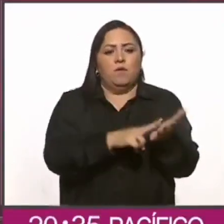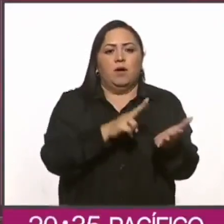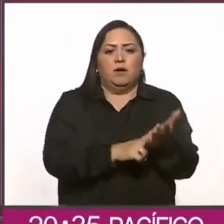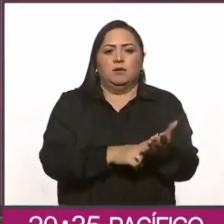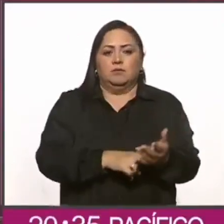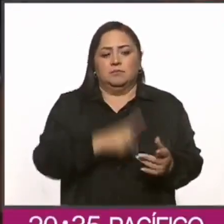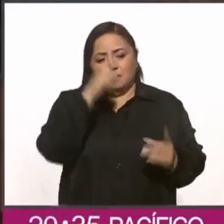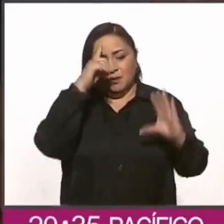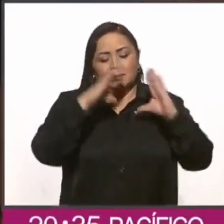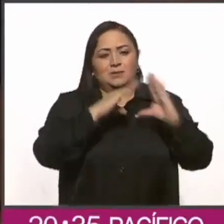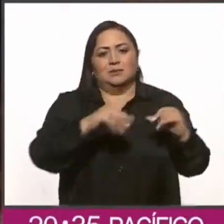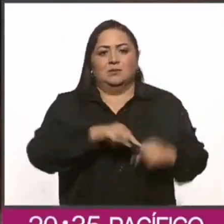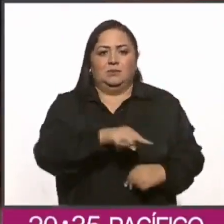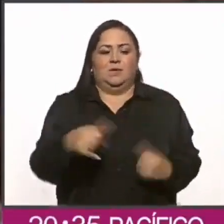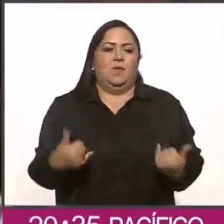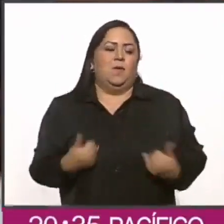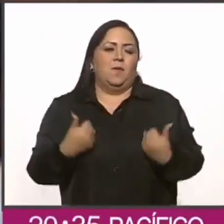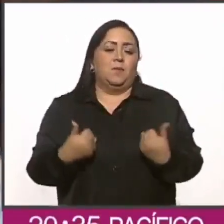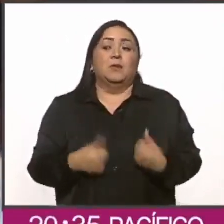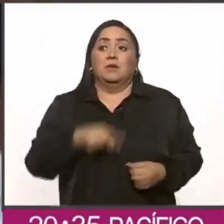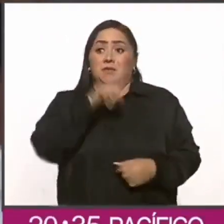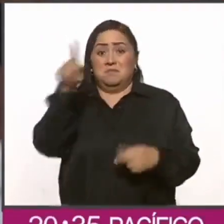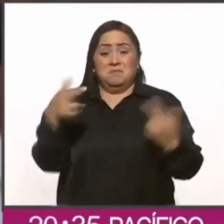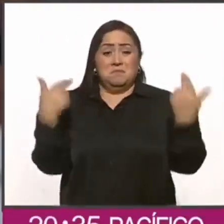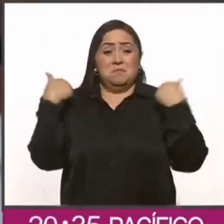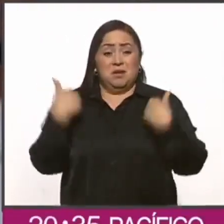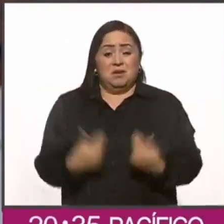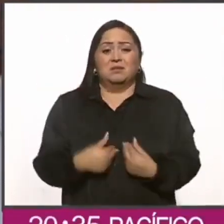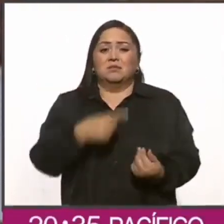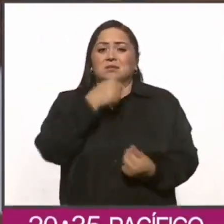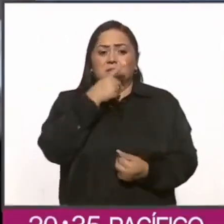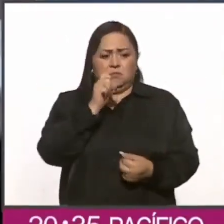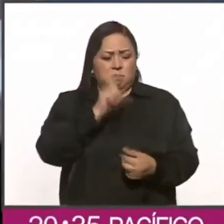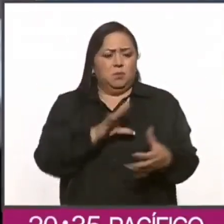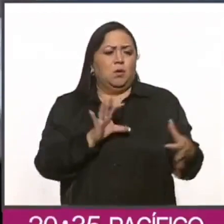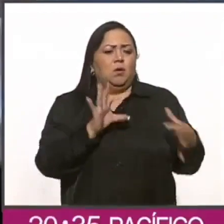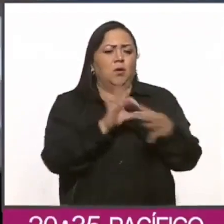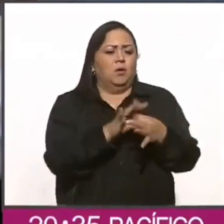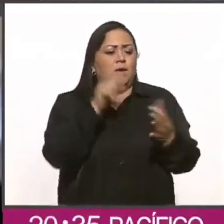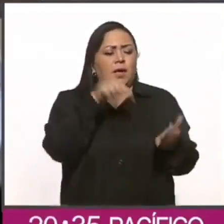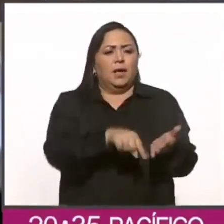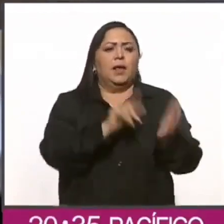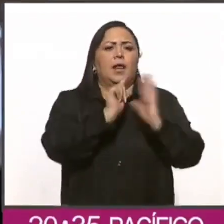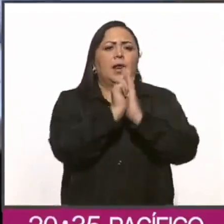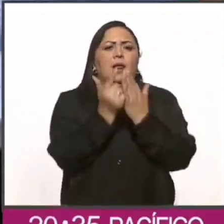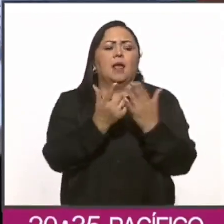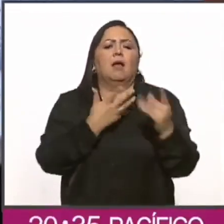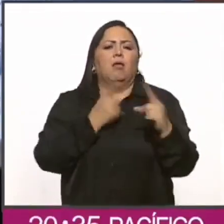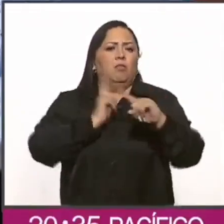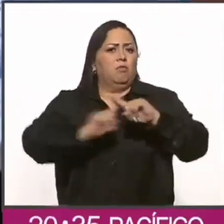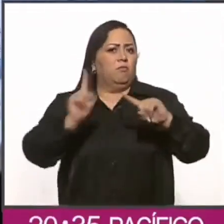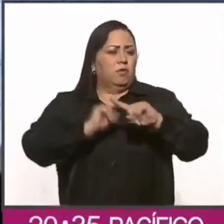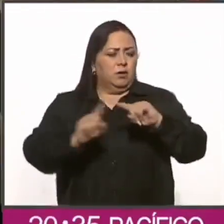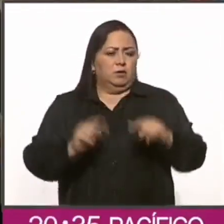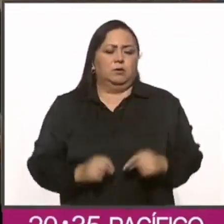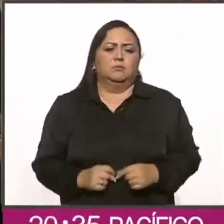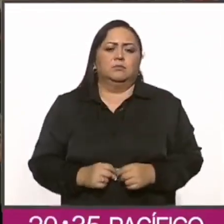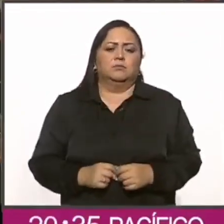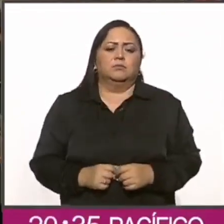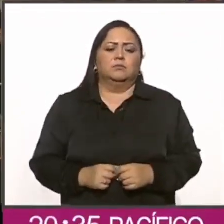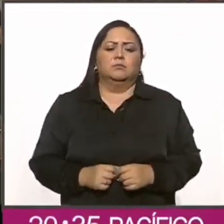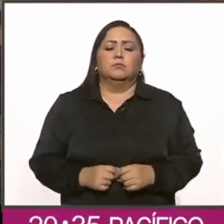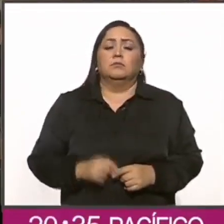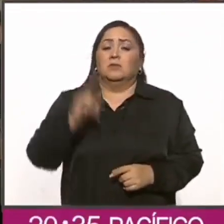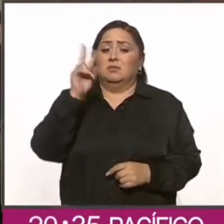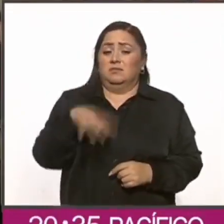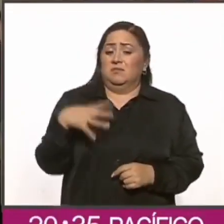estamos fomentando. Los docentes destacaron la vinculación de contenidos de los diferentes libros. La